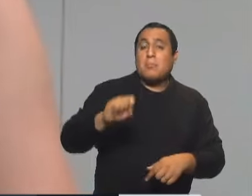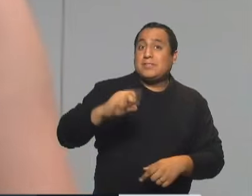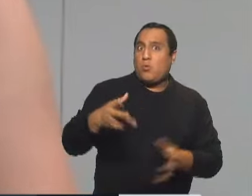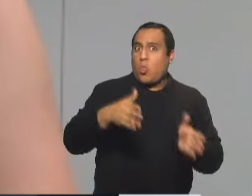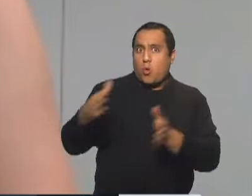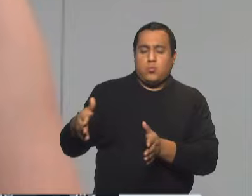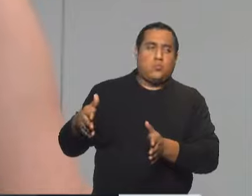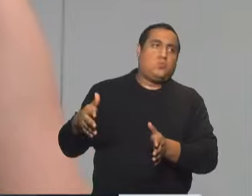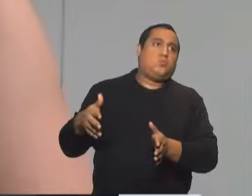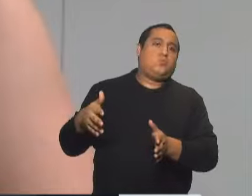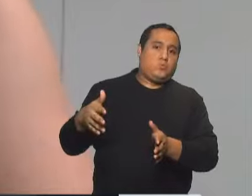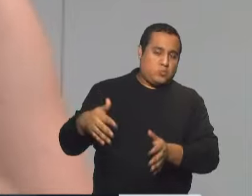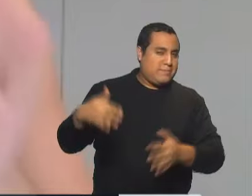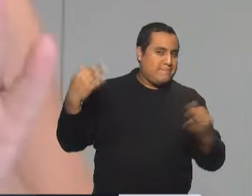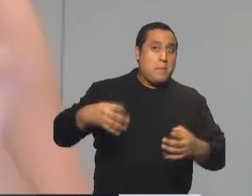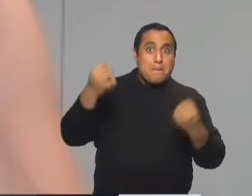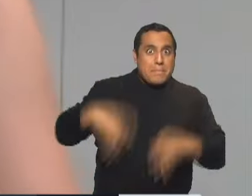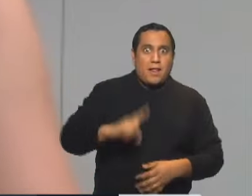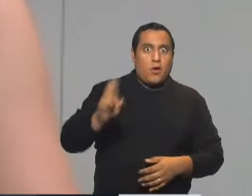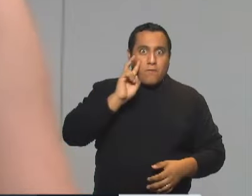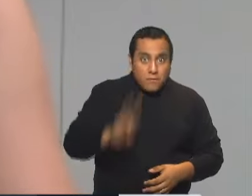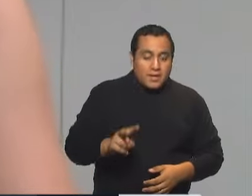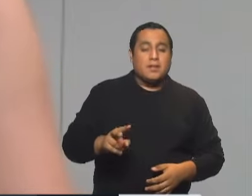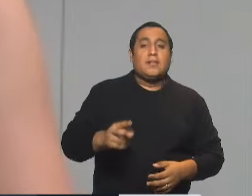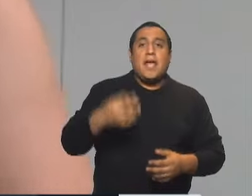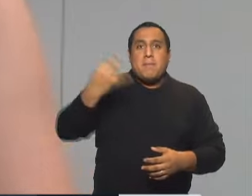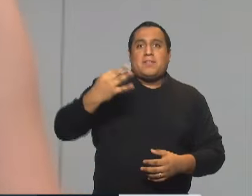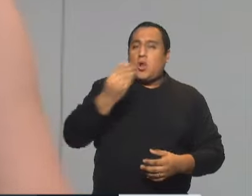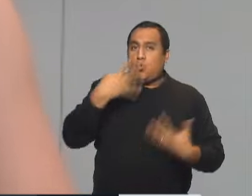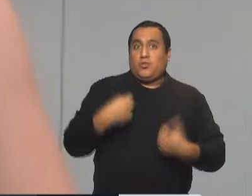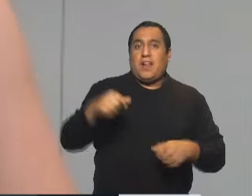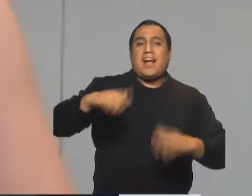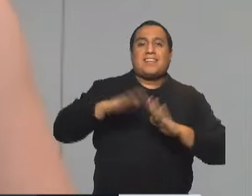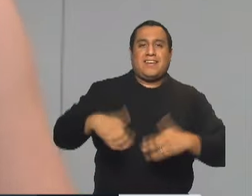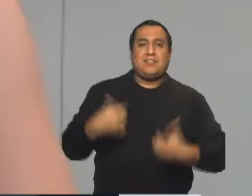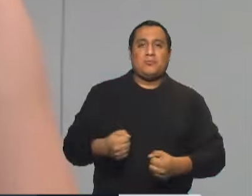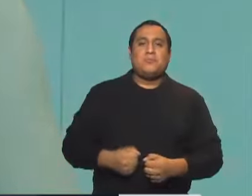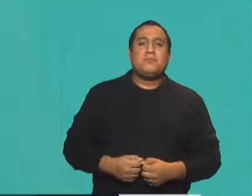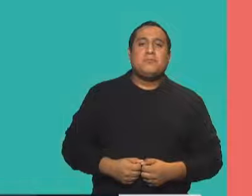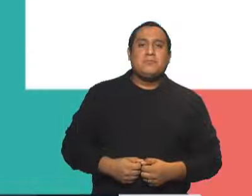parte que tenemos para compartir es imperdible. Especial Nutri, aquí en Quedate en Casa Salud.